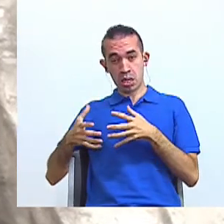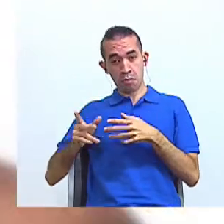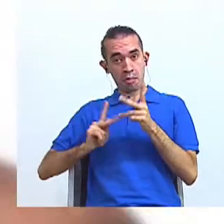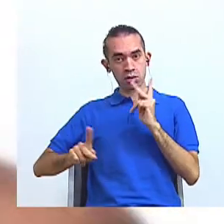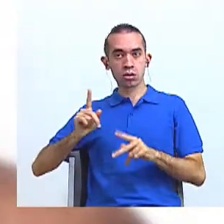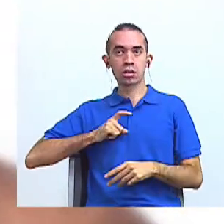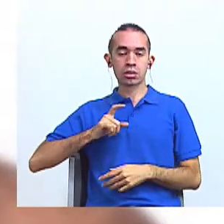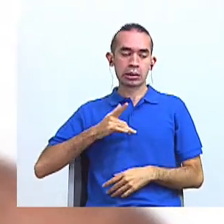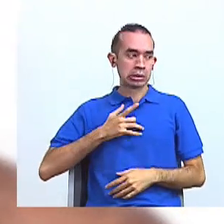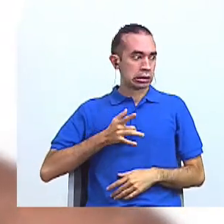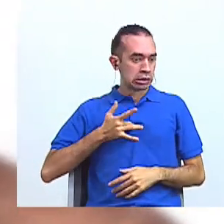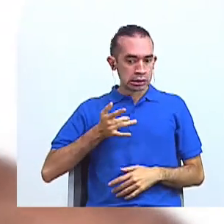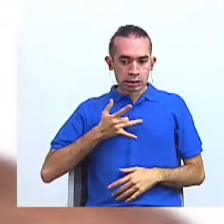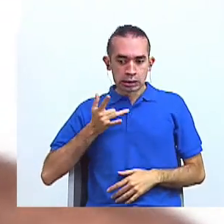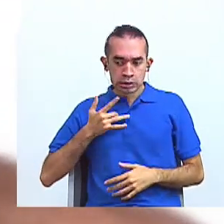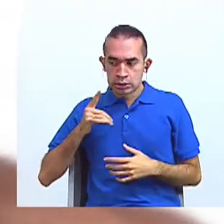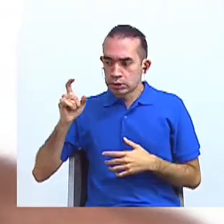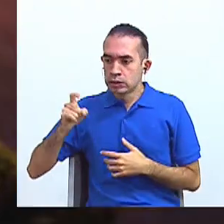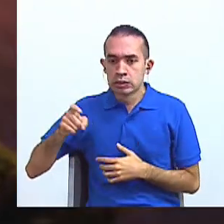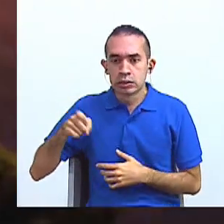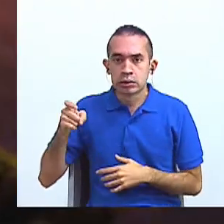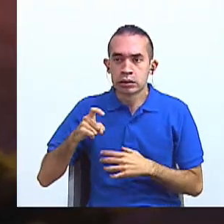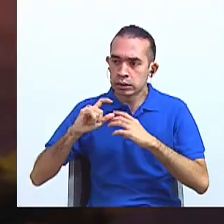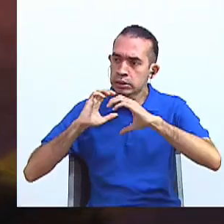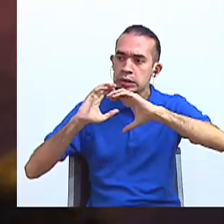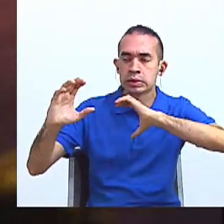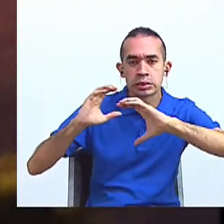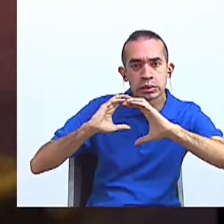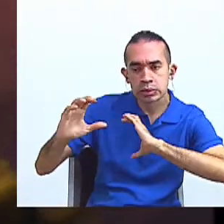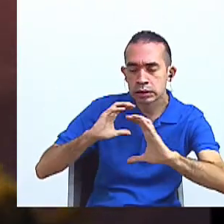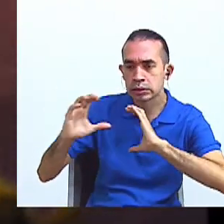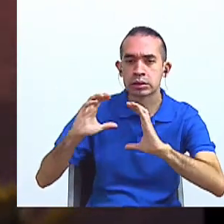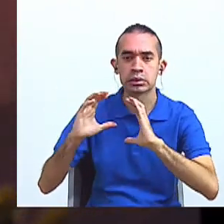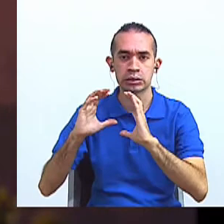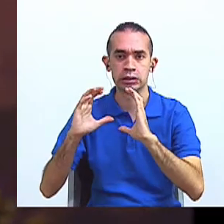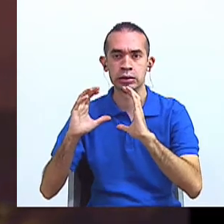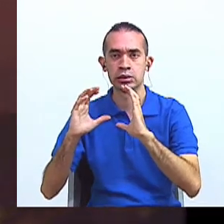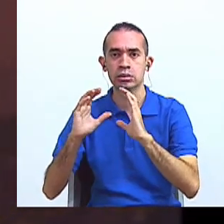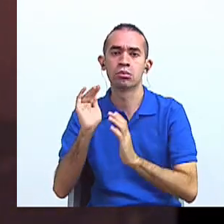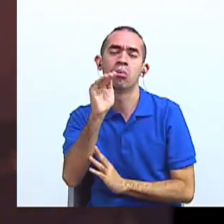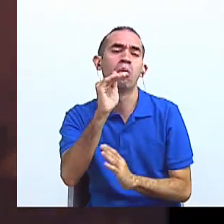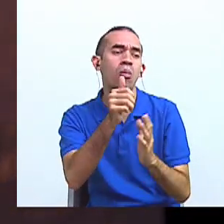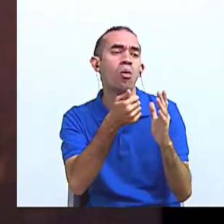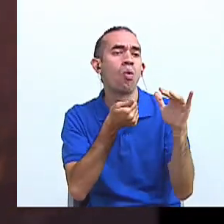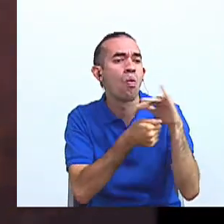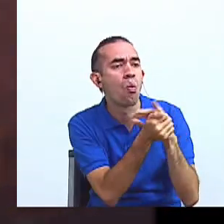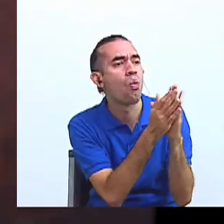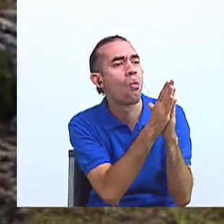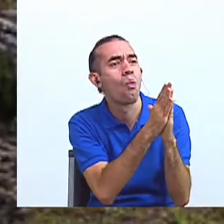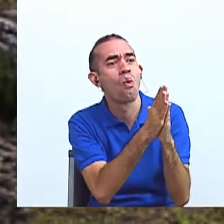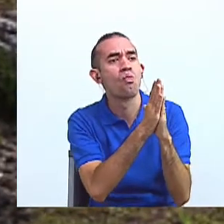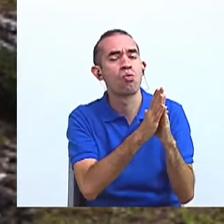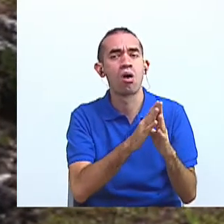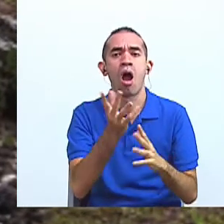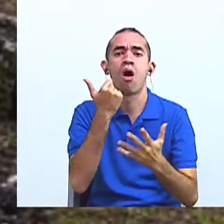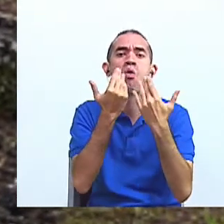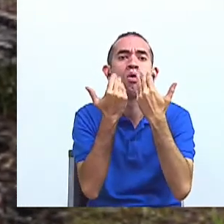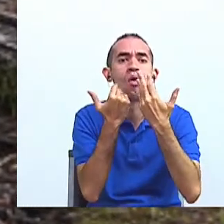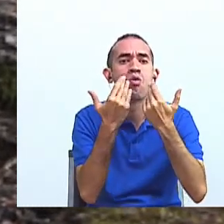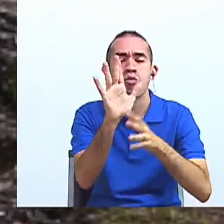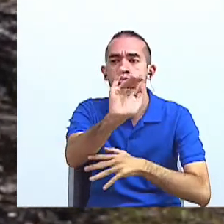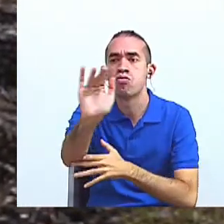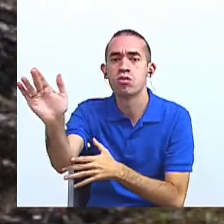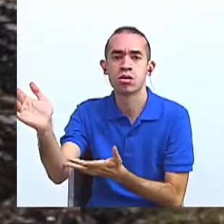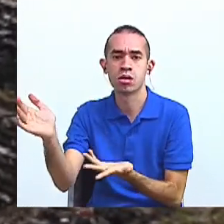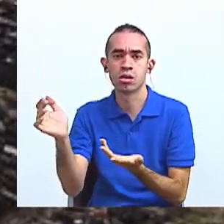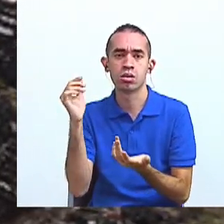necesidad de comunicarse. No solo para solicitar refugio o alimento. Era